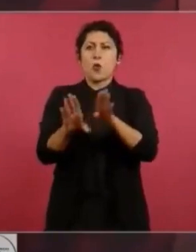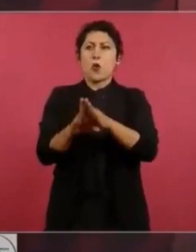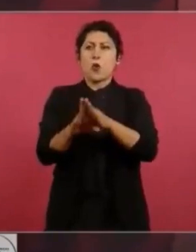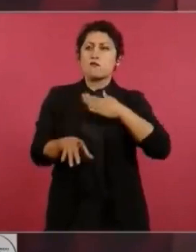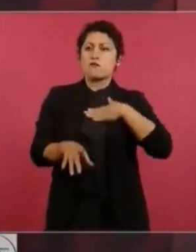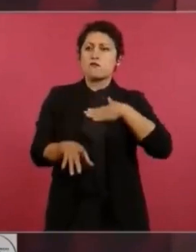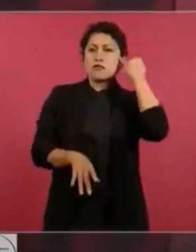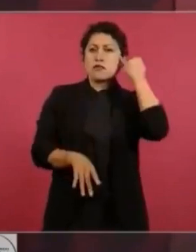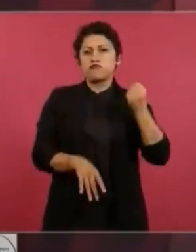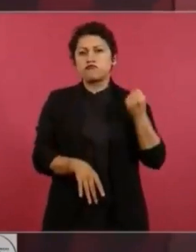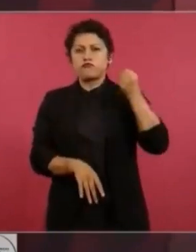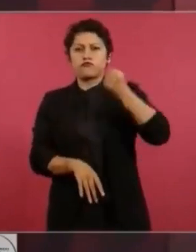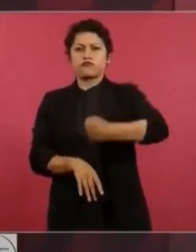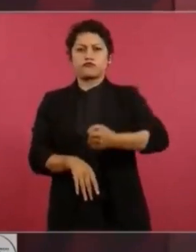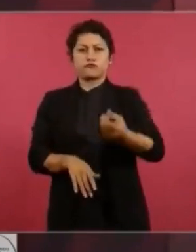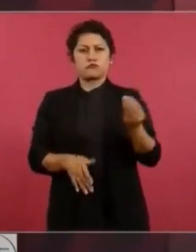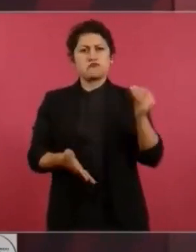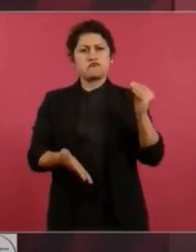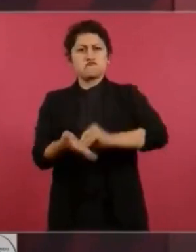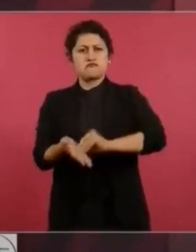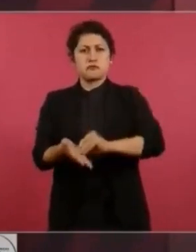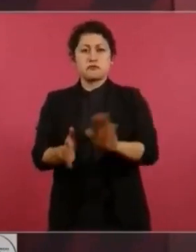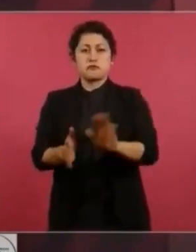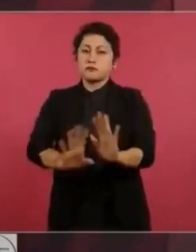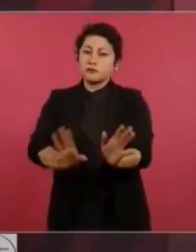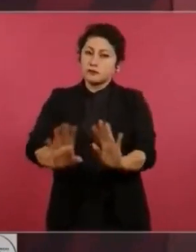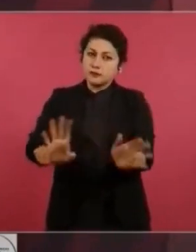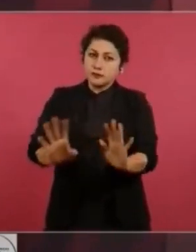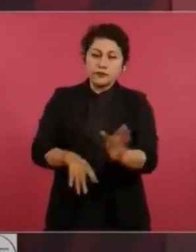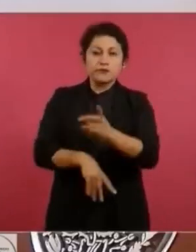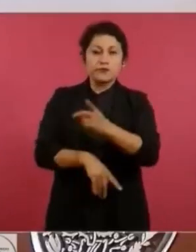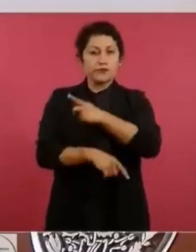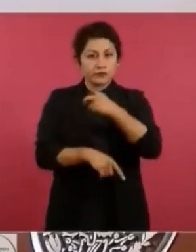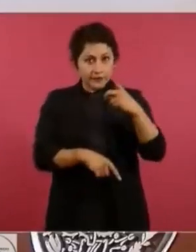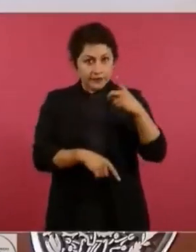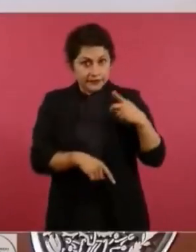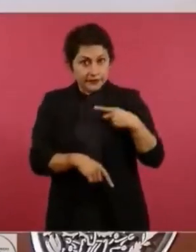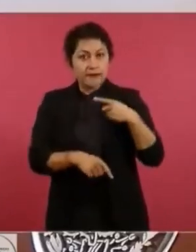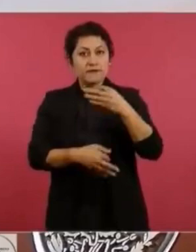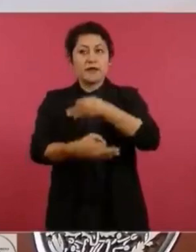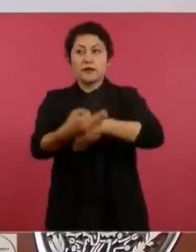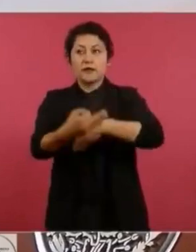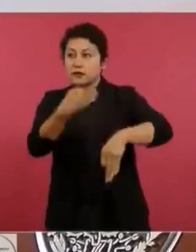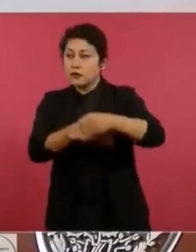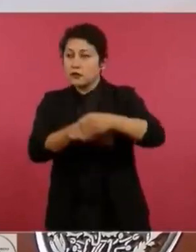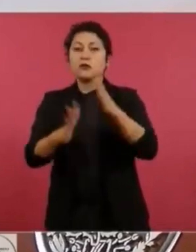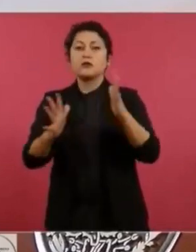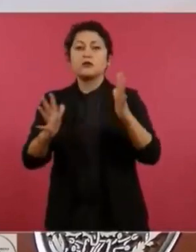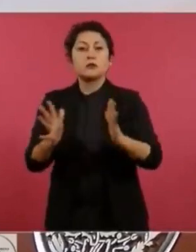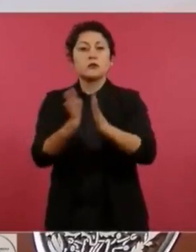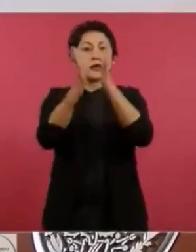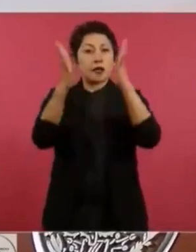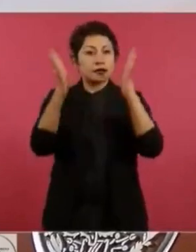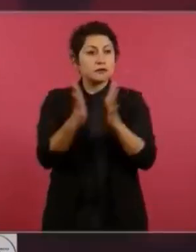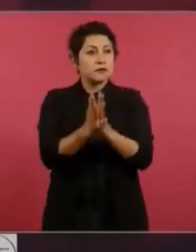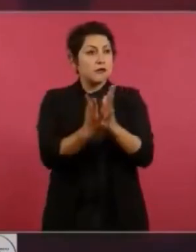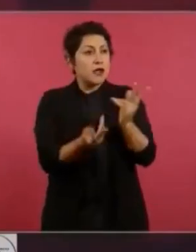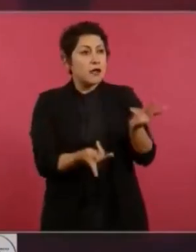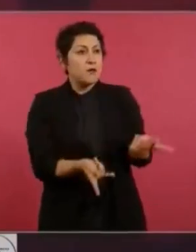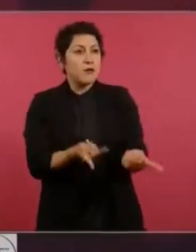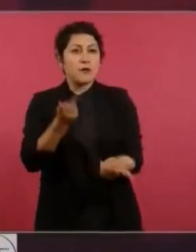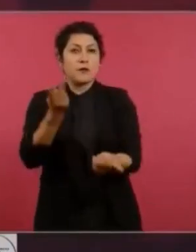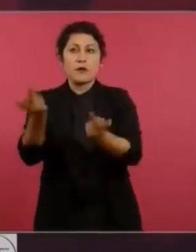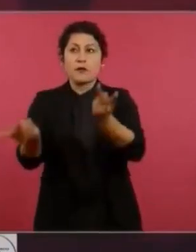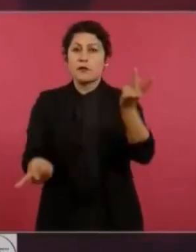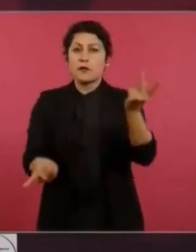excluir que participen, que se sometan